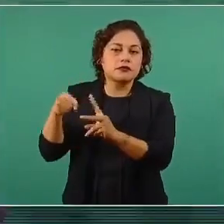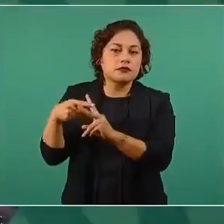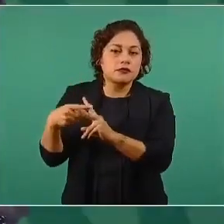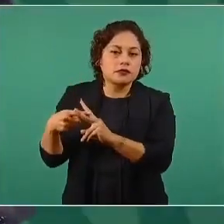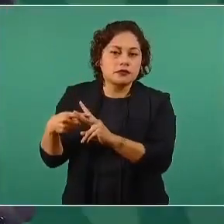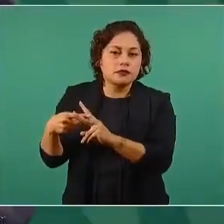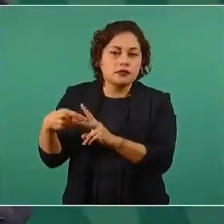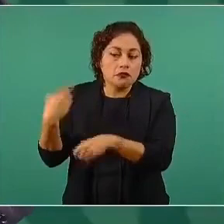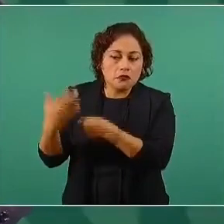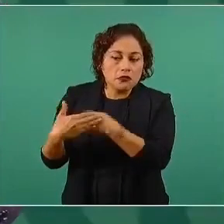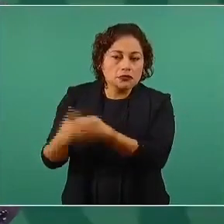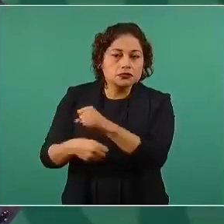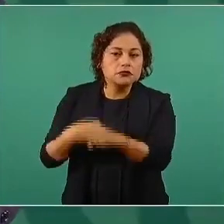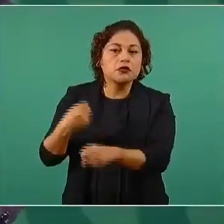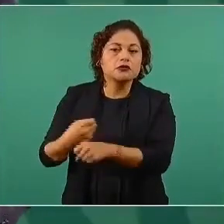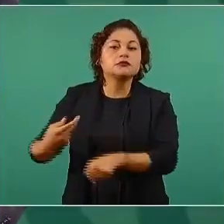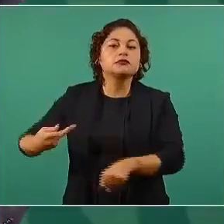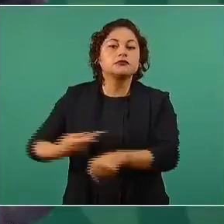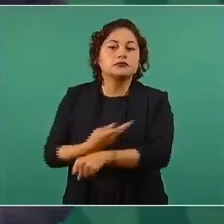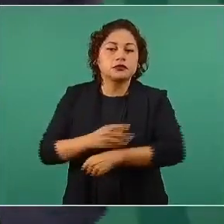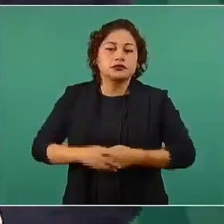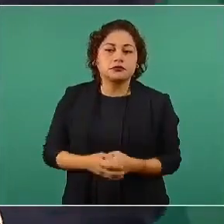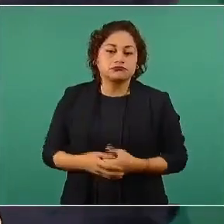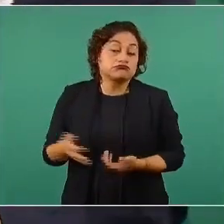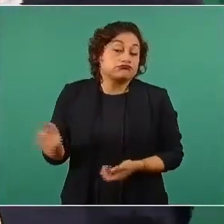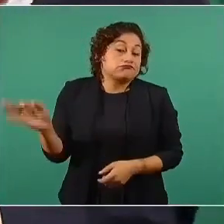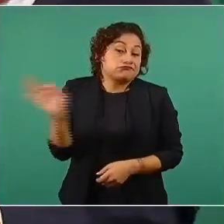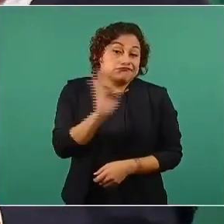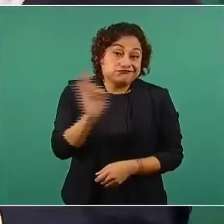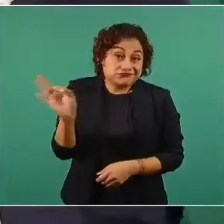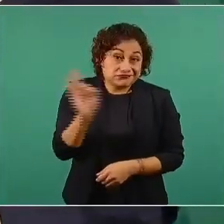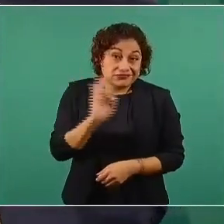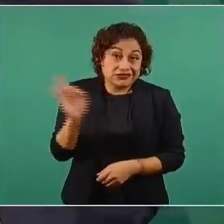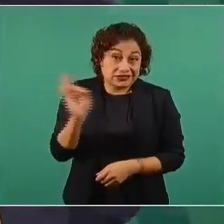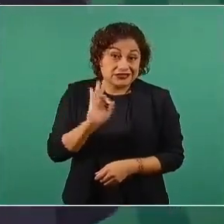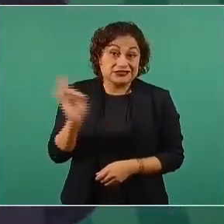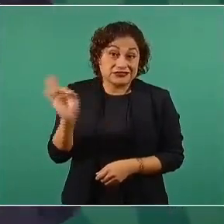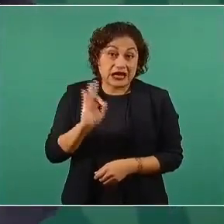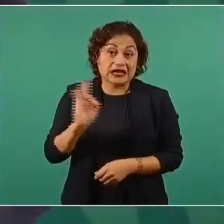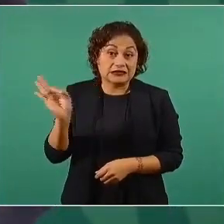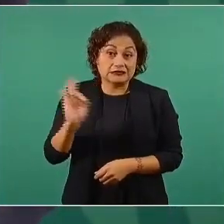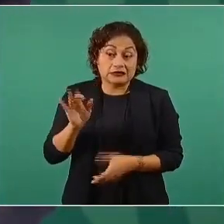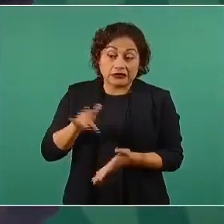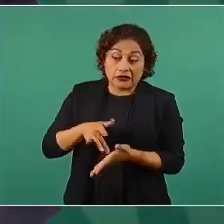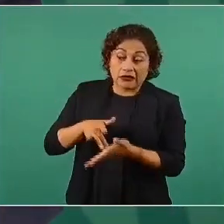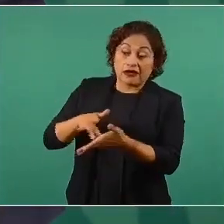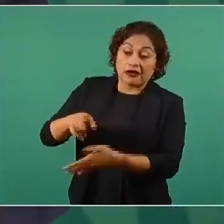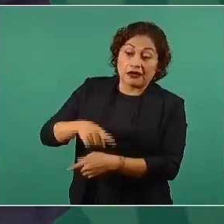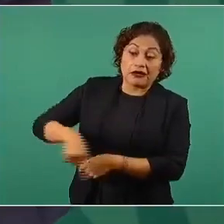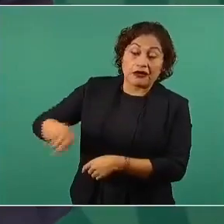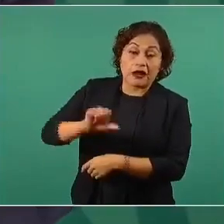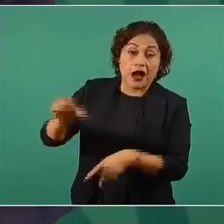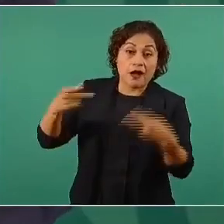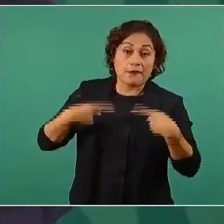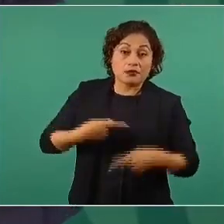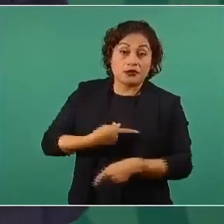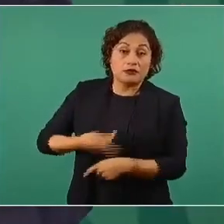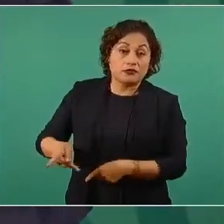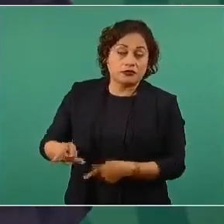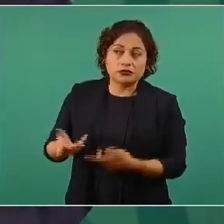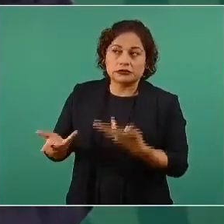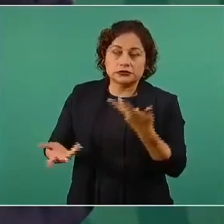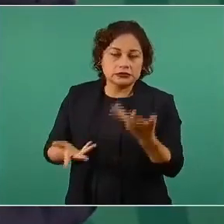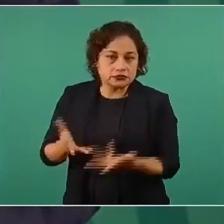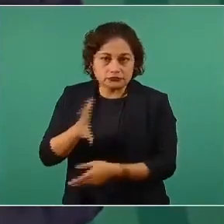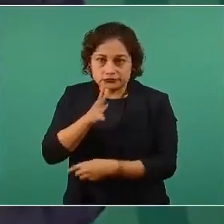Nos hubiesen dejado sin nada para los pobres y si hubiese